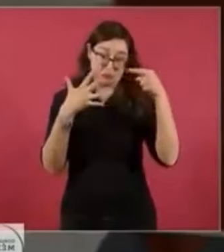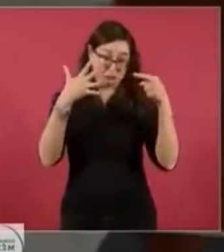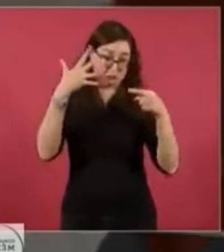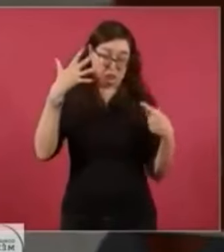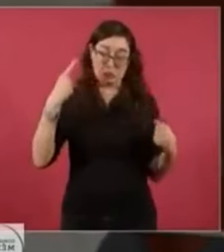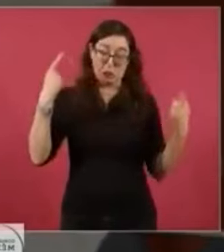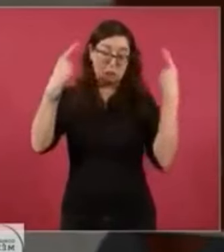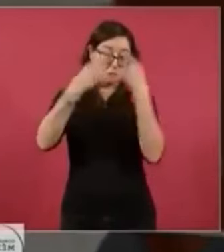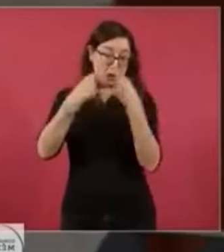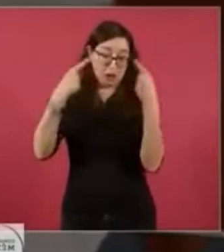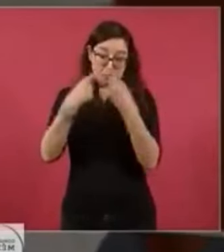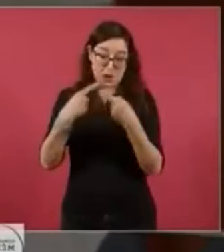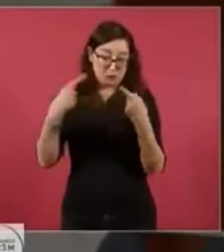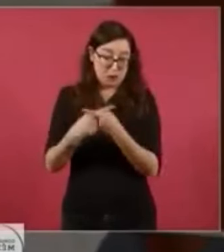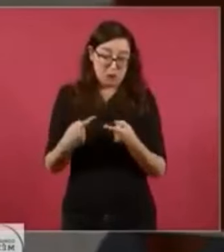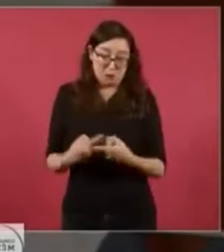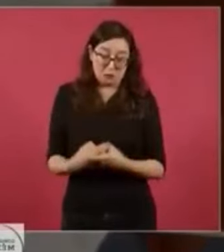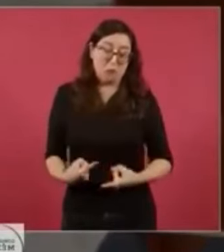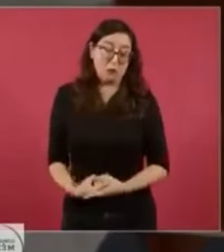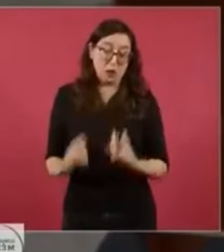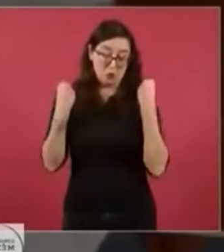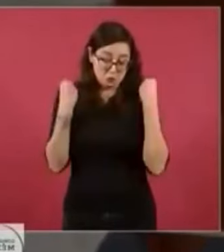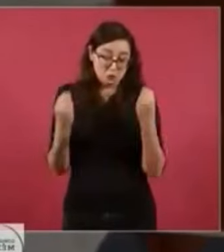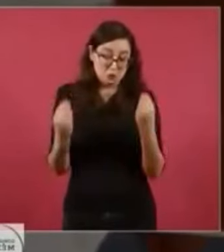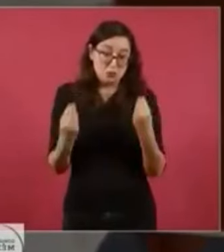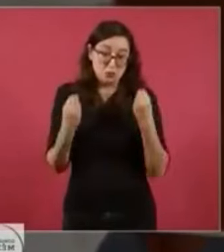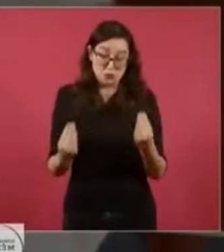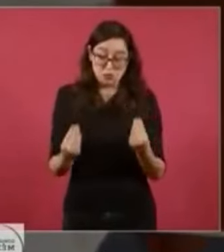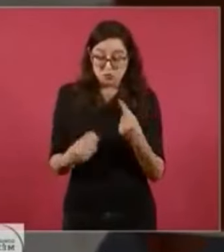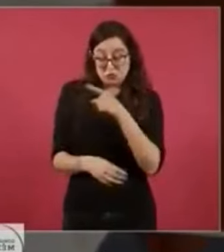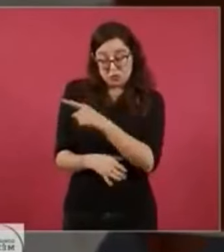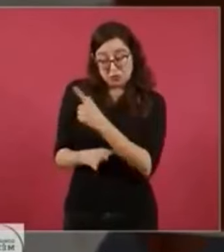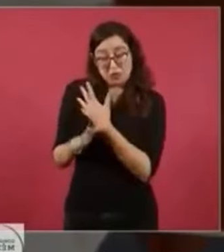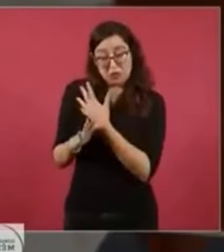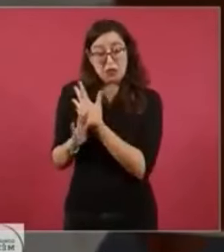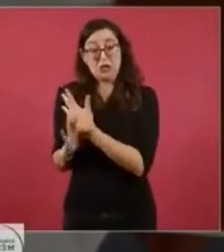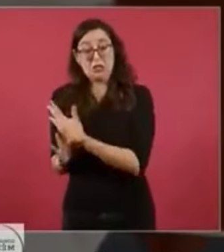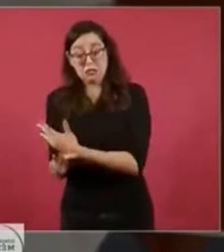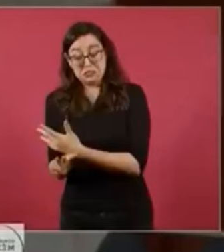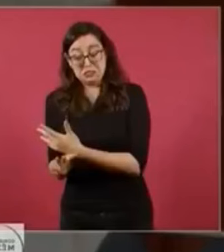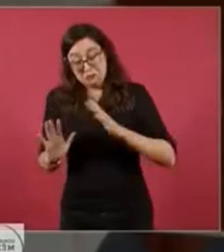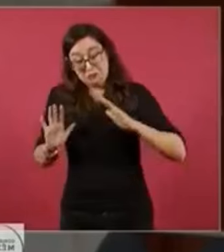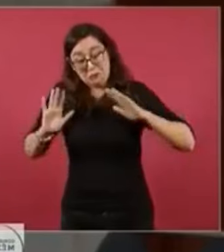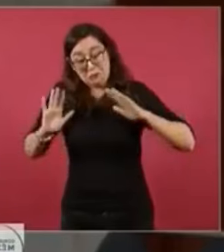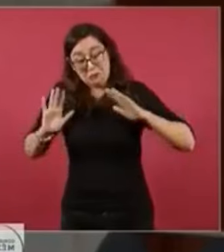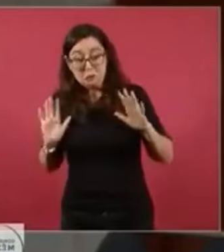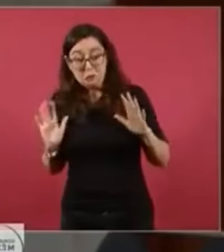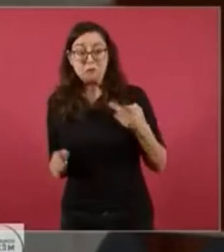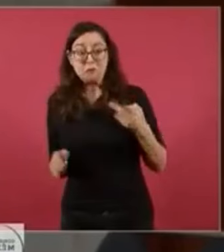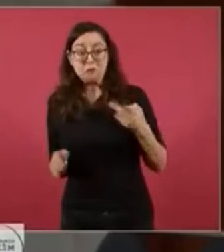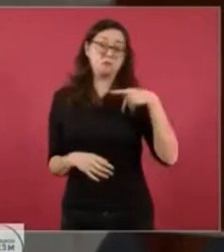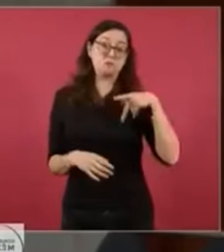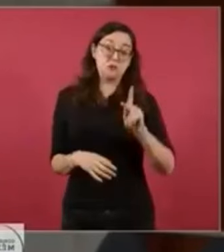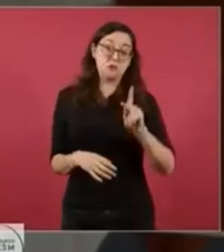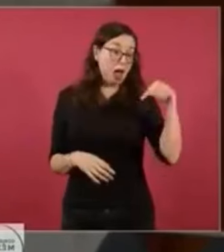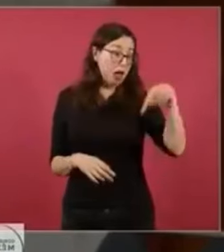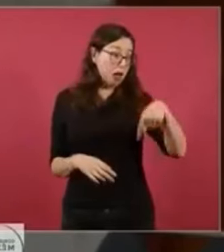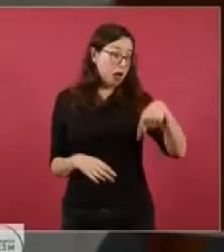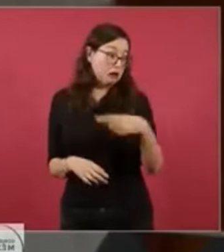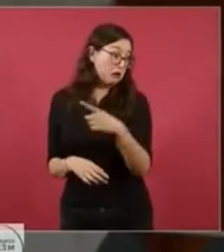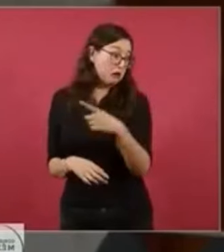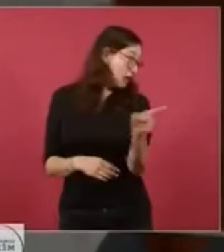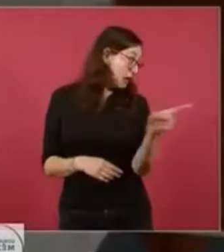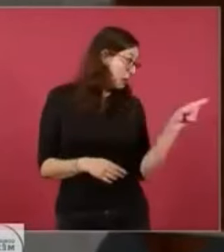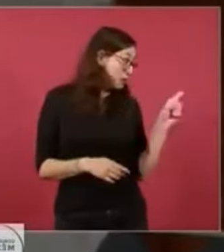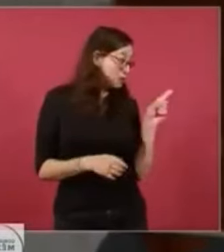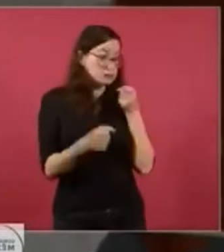escribió y yo digo, bueno, como le acabo de decir, el reglamento se viola aquí casi todos los días y no pasa